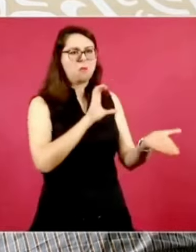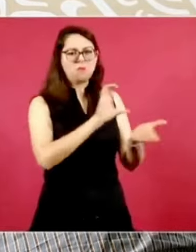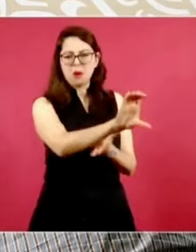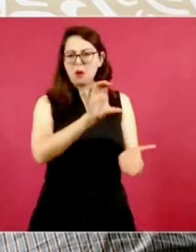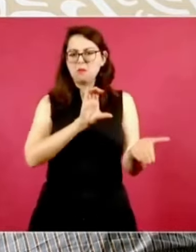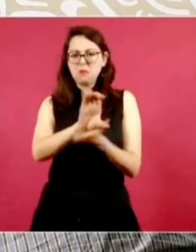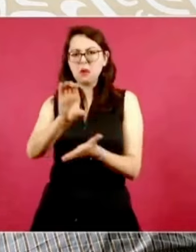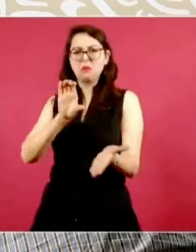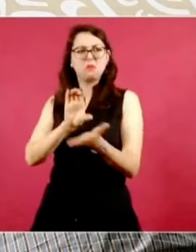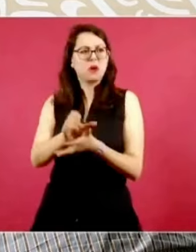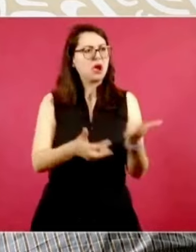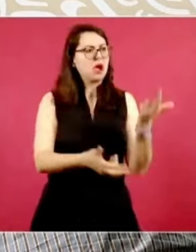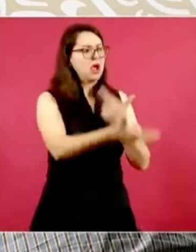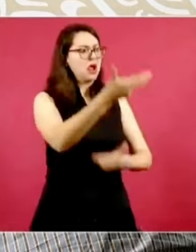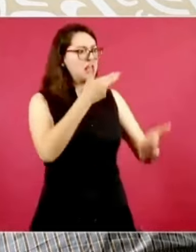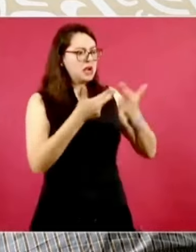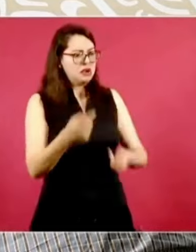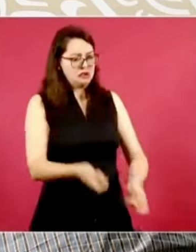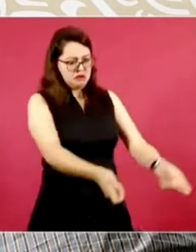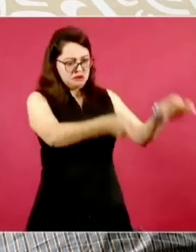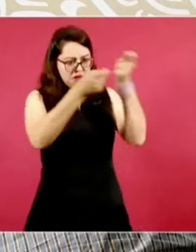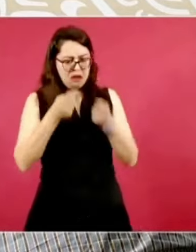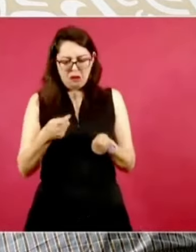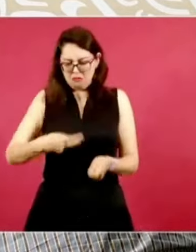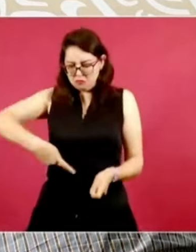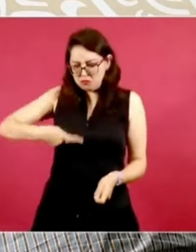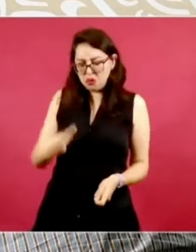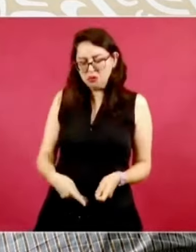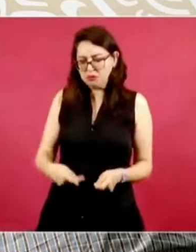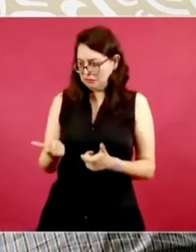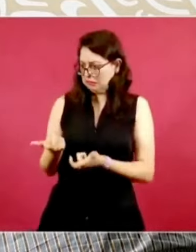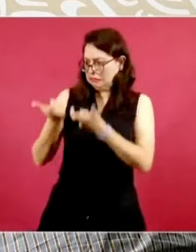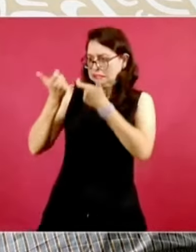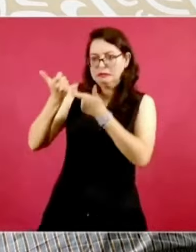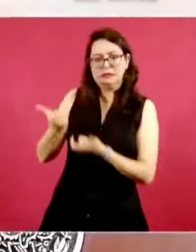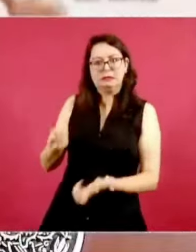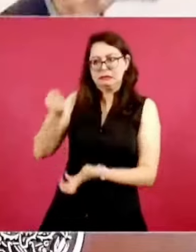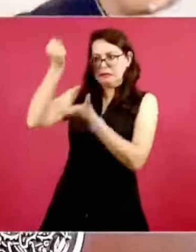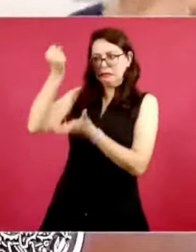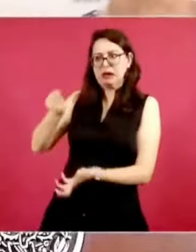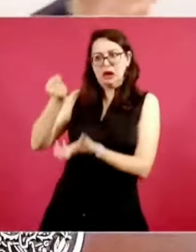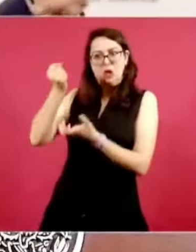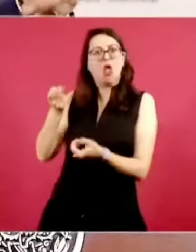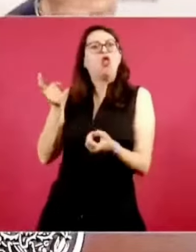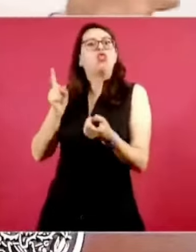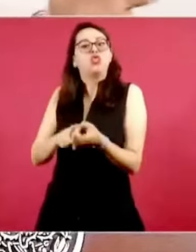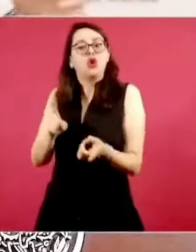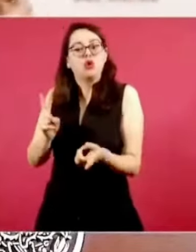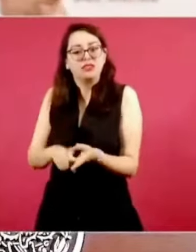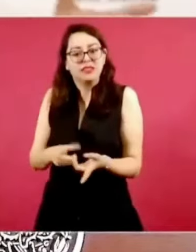Eso es lo con fondo minero que antes se entregaba